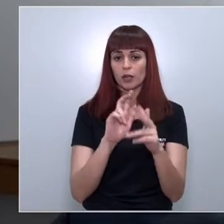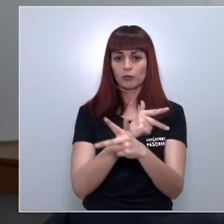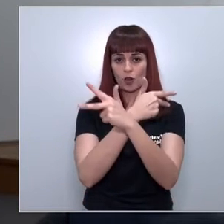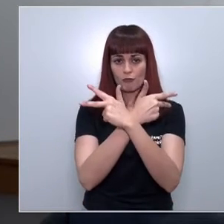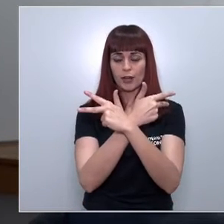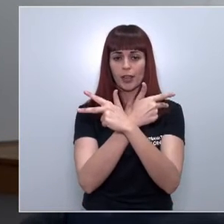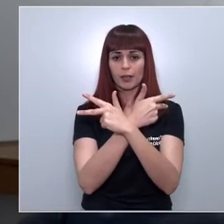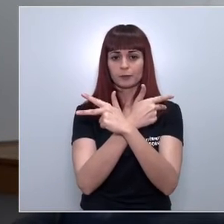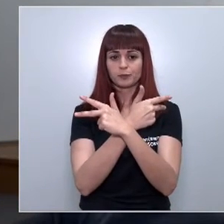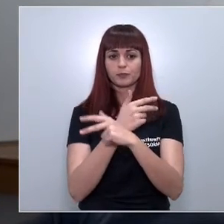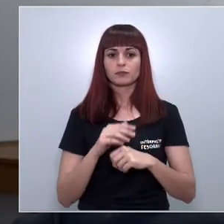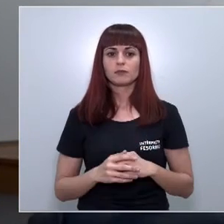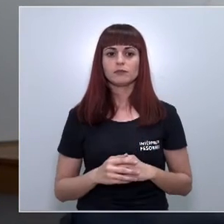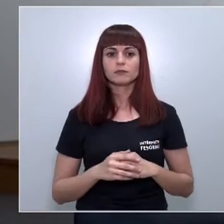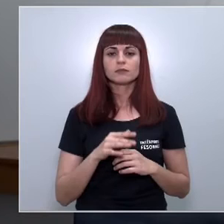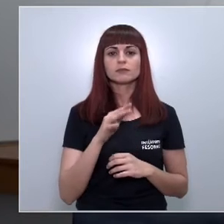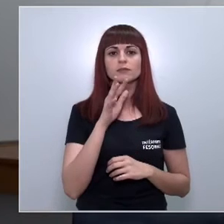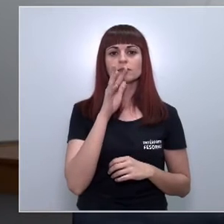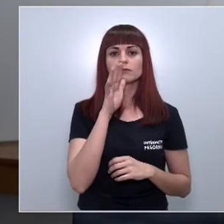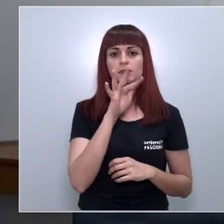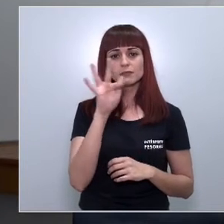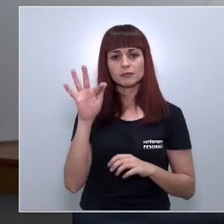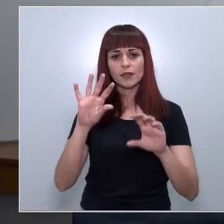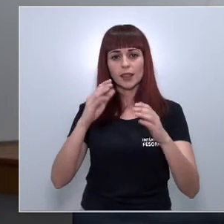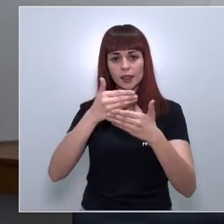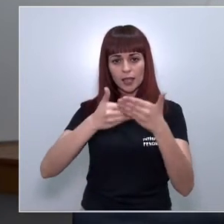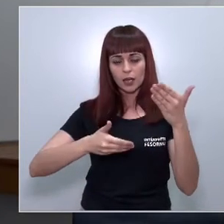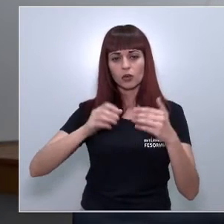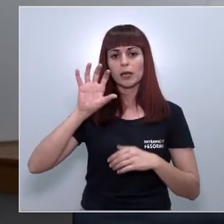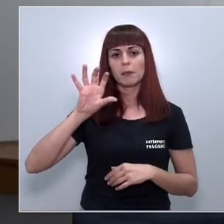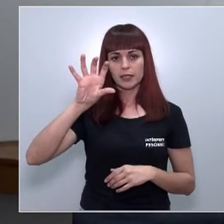videoconferencia tiene la palabra Virginia Vadillo del diario El País